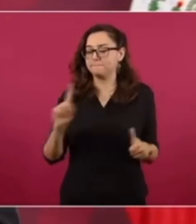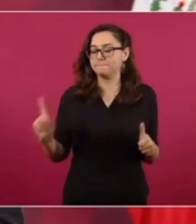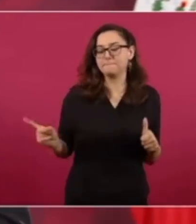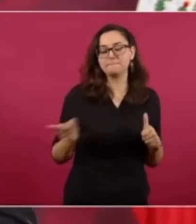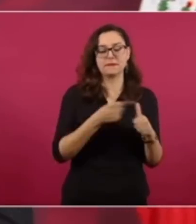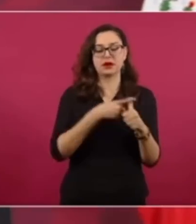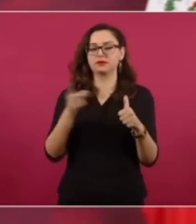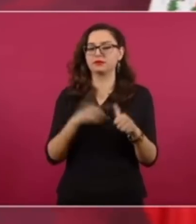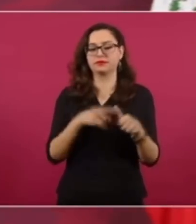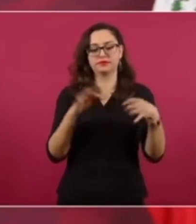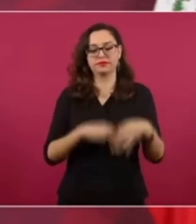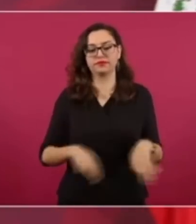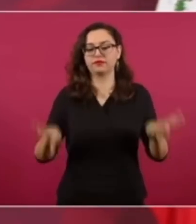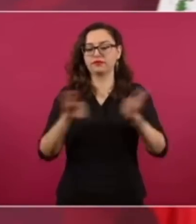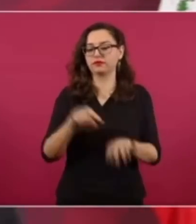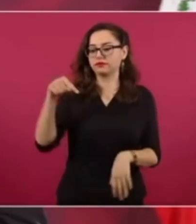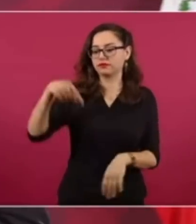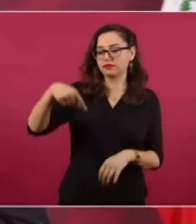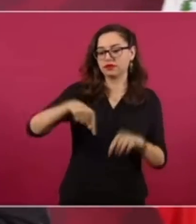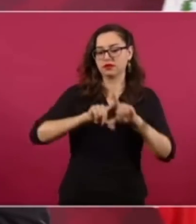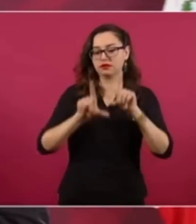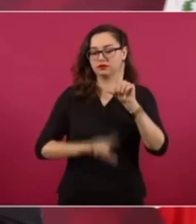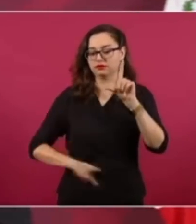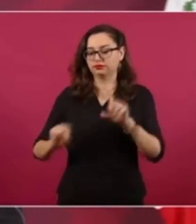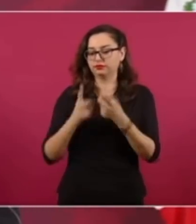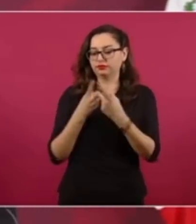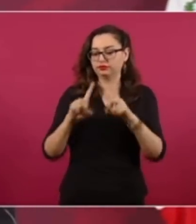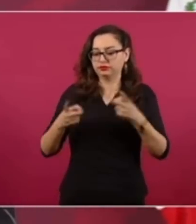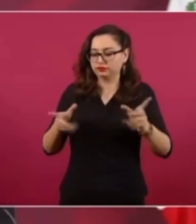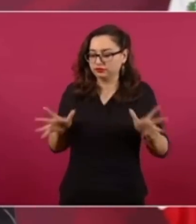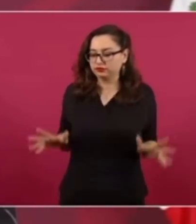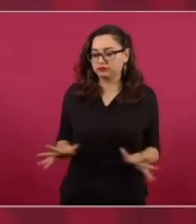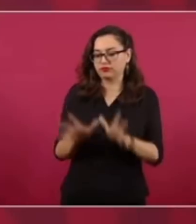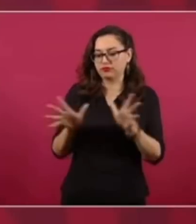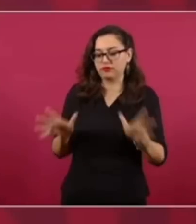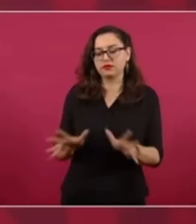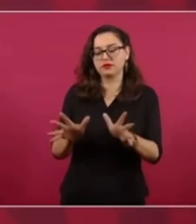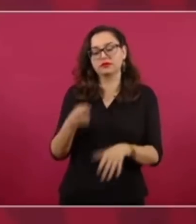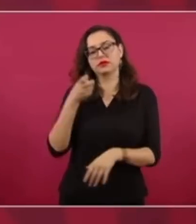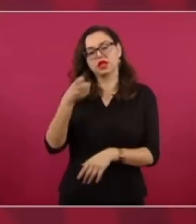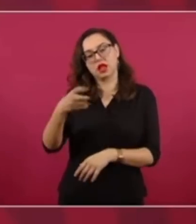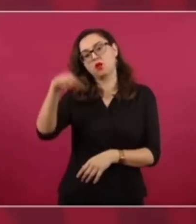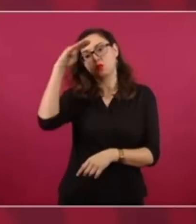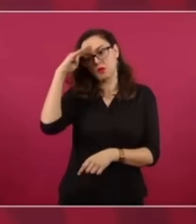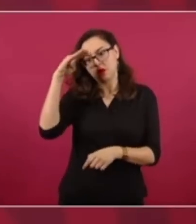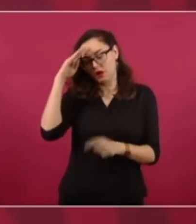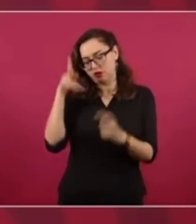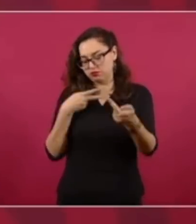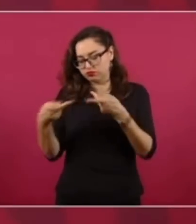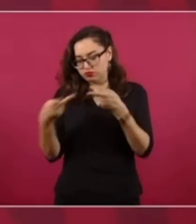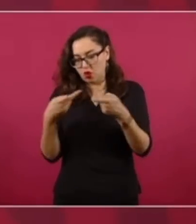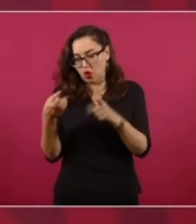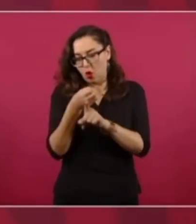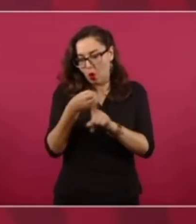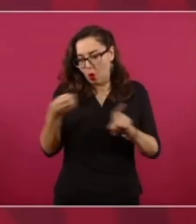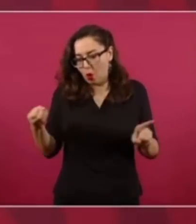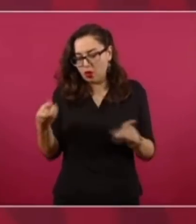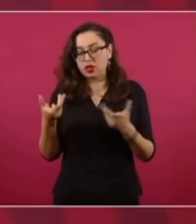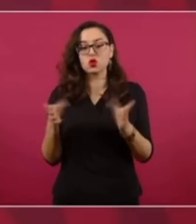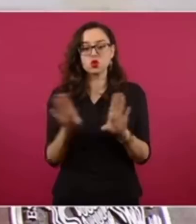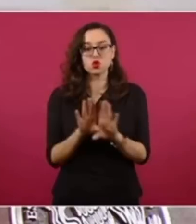Eso lo estamos analizando y estamos muy pendientes de